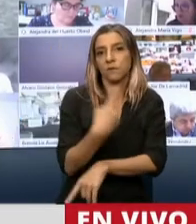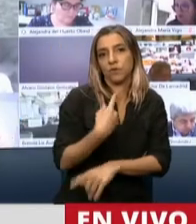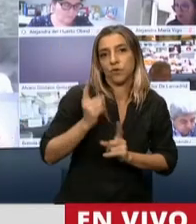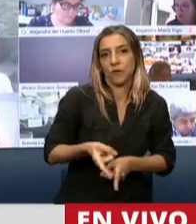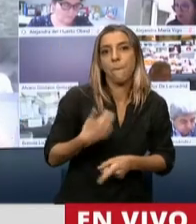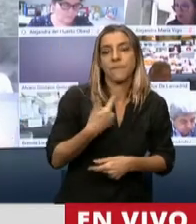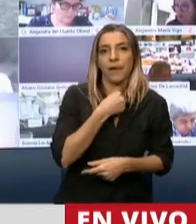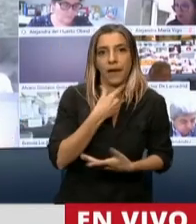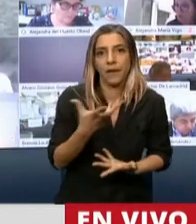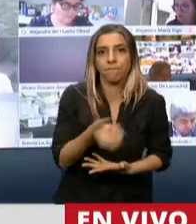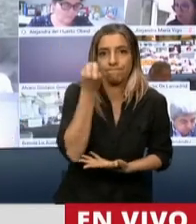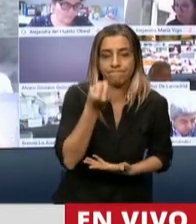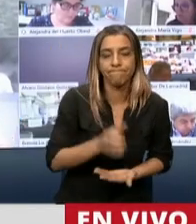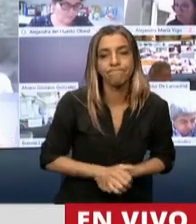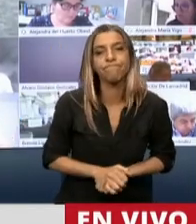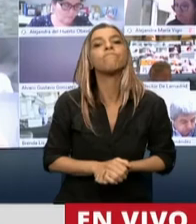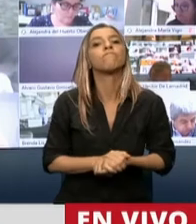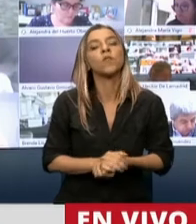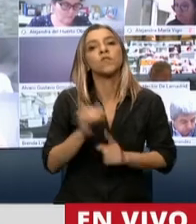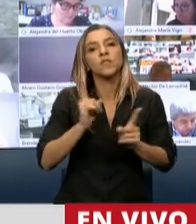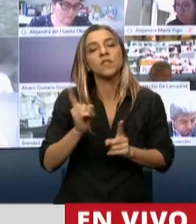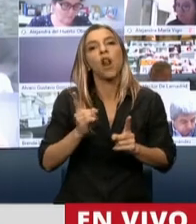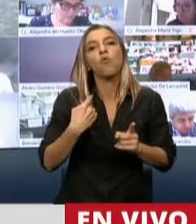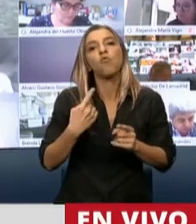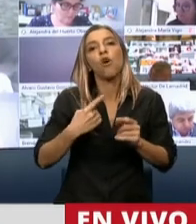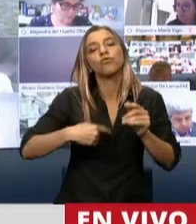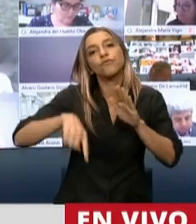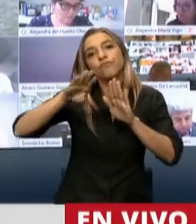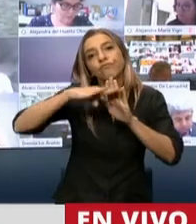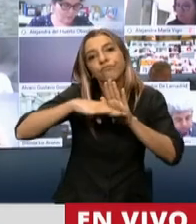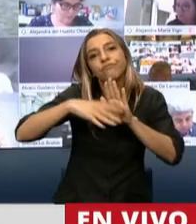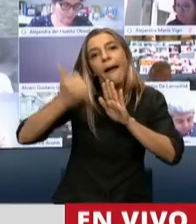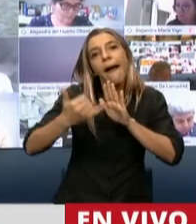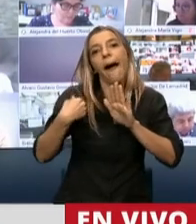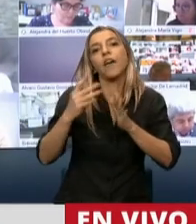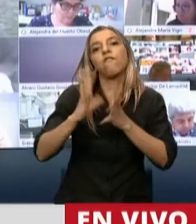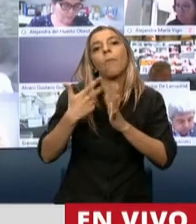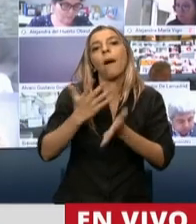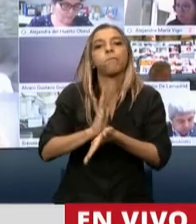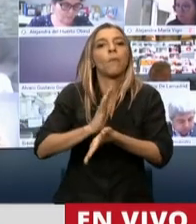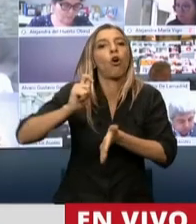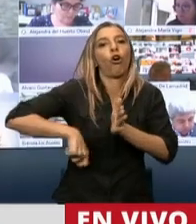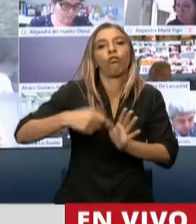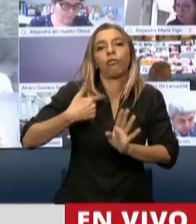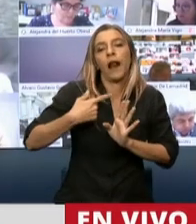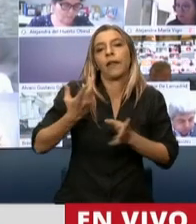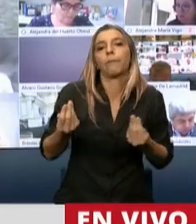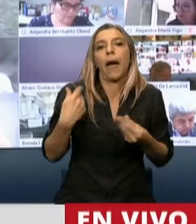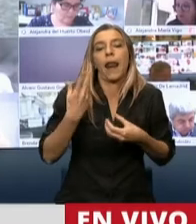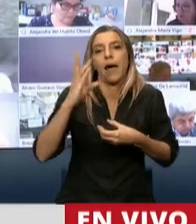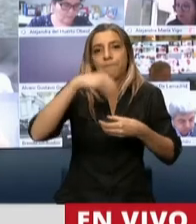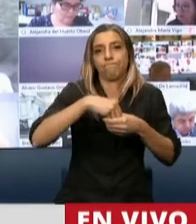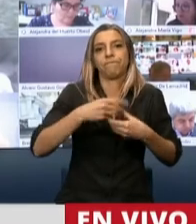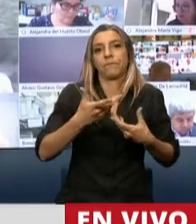ha planteado algunos requisitos excepcionales para lo que son nuestras formas habituales de contratación. Requisitos que no son